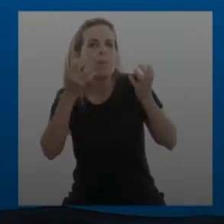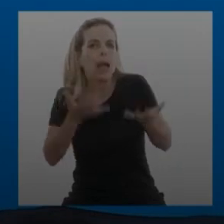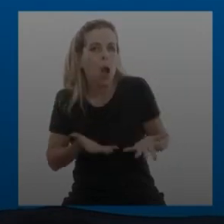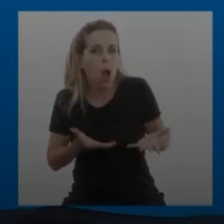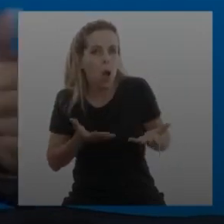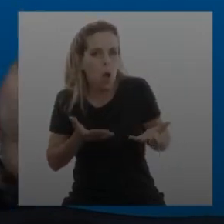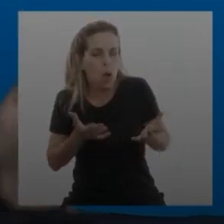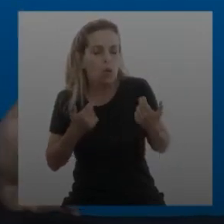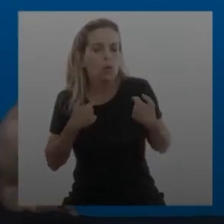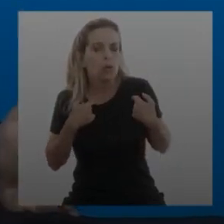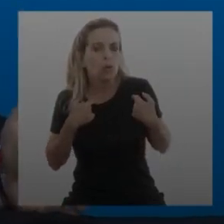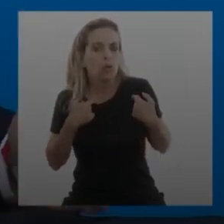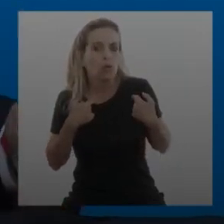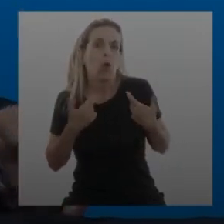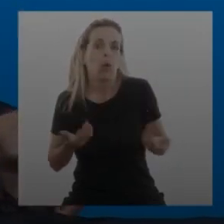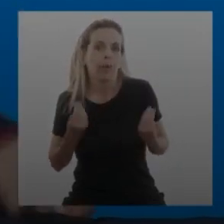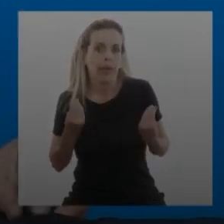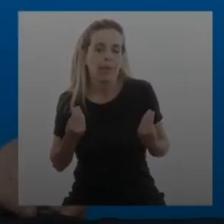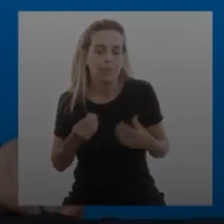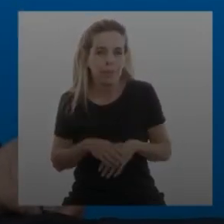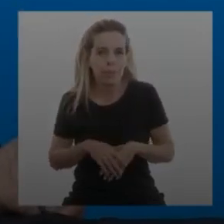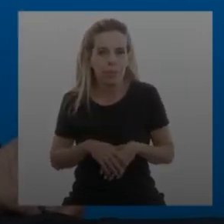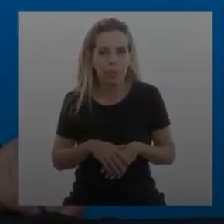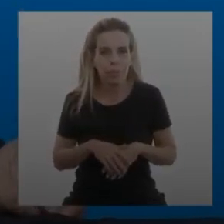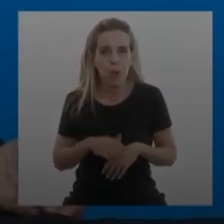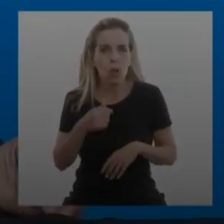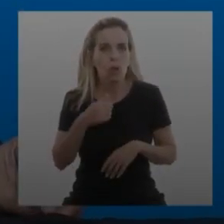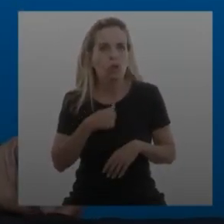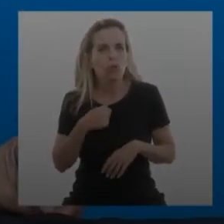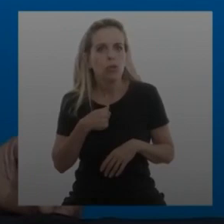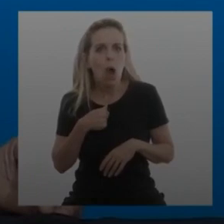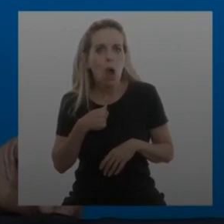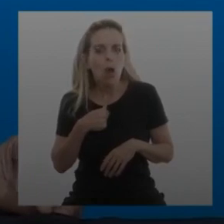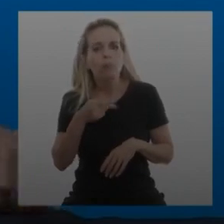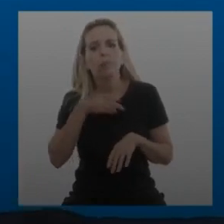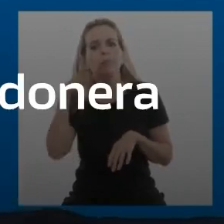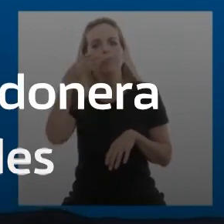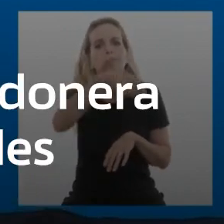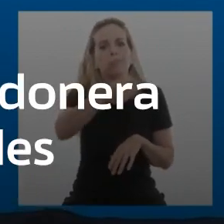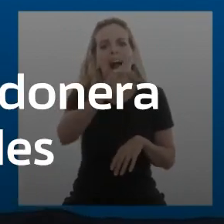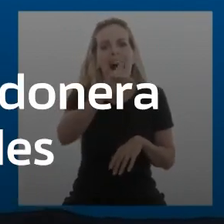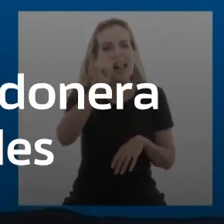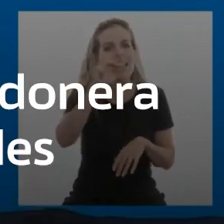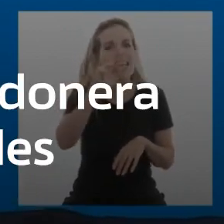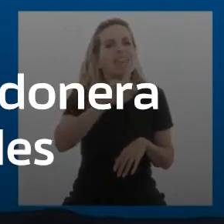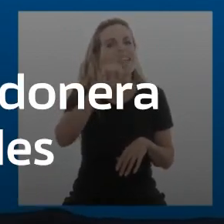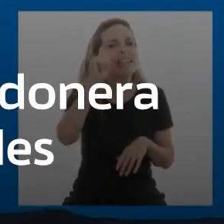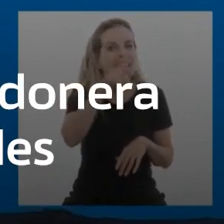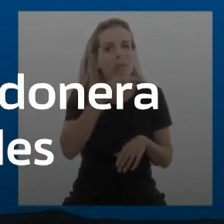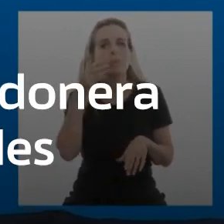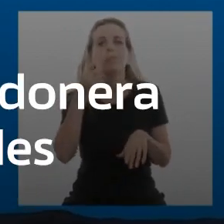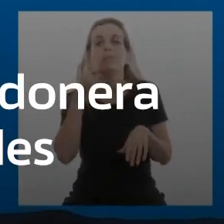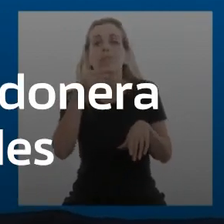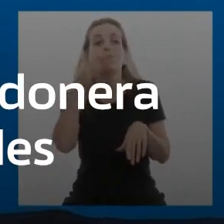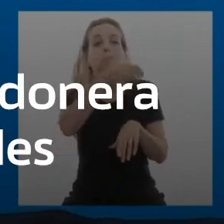Yo vengo de Alderete, allí en Alderete fuimos a una fábrica textil